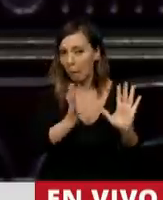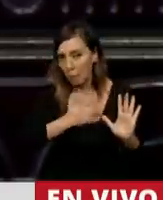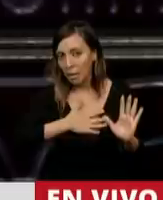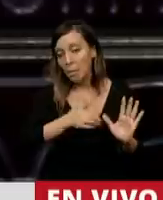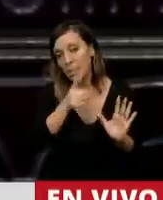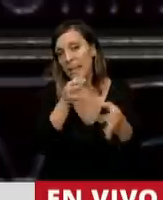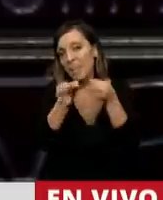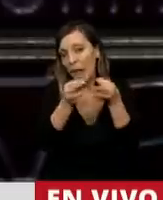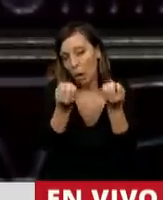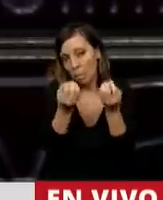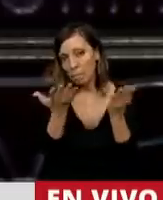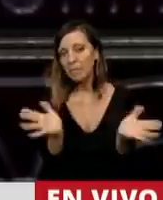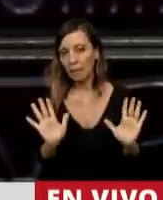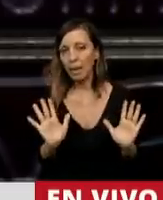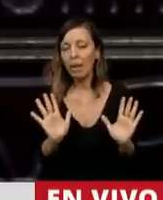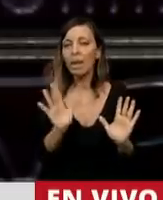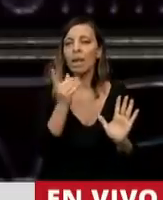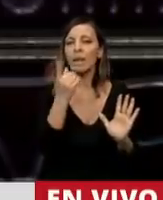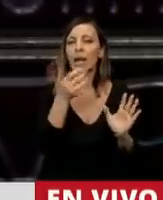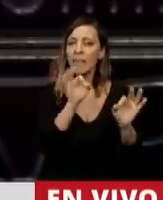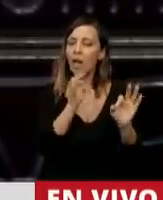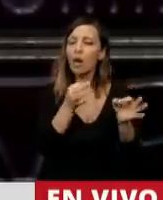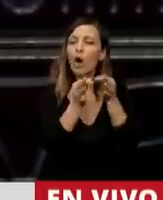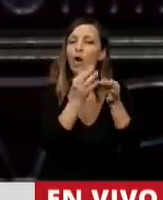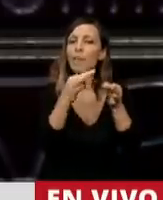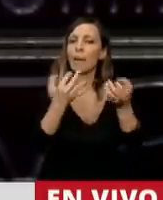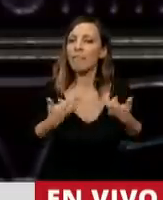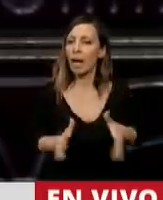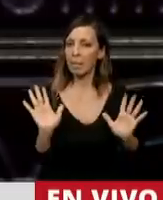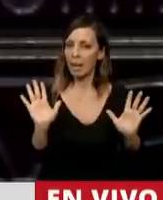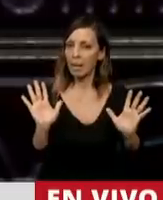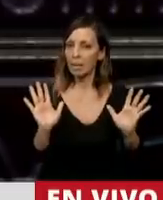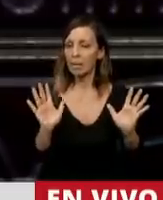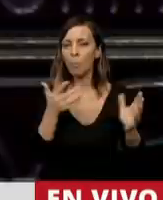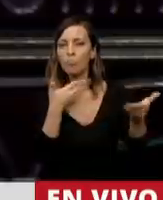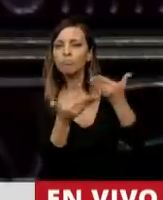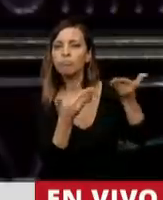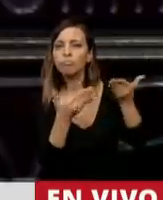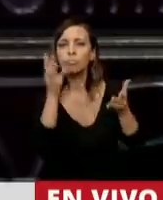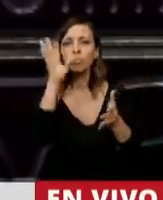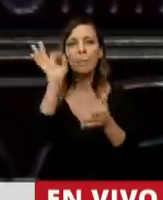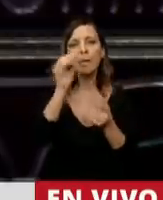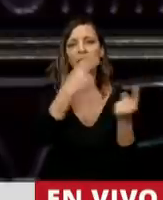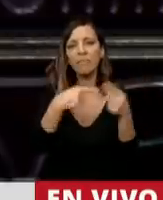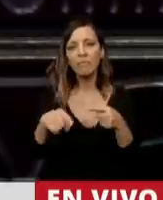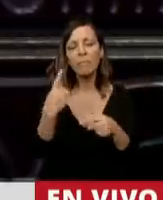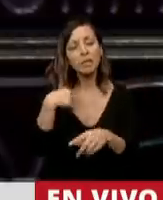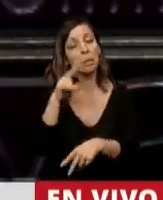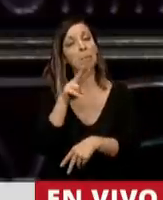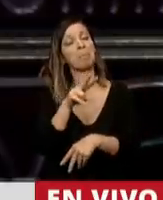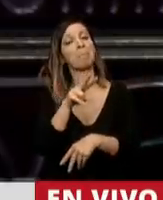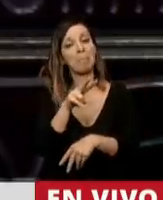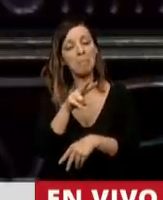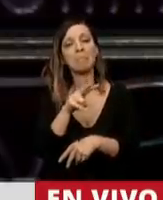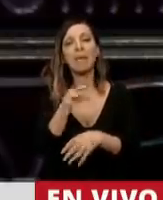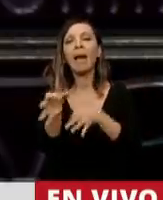y que el diálogo también debe ser franco en una exposición de ideas. Hubo algo que me llamó la atención del